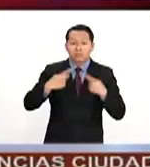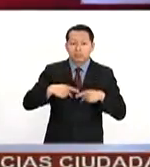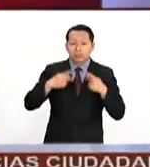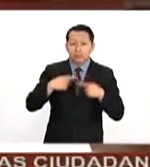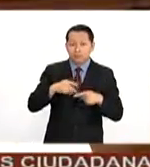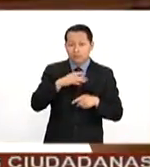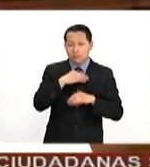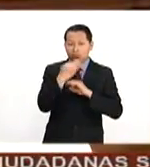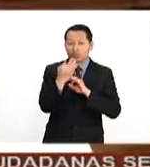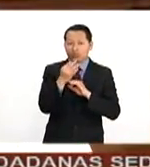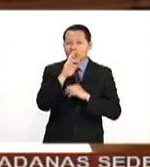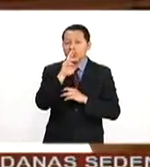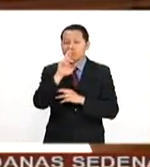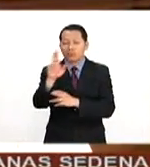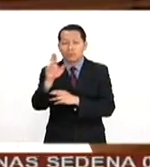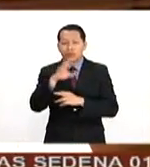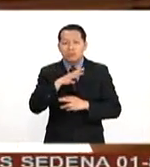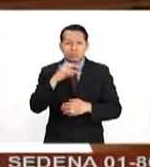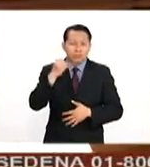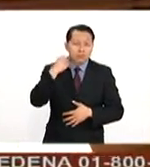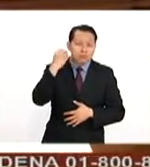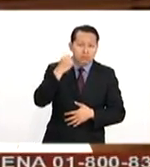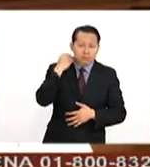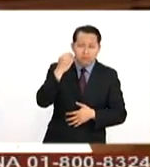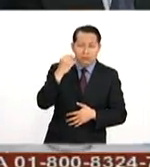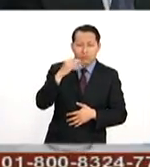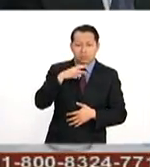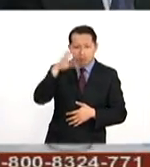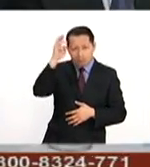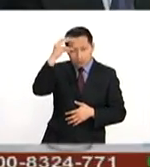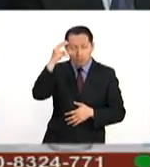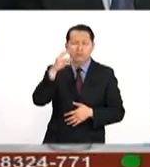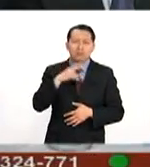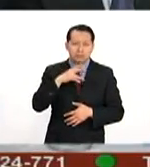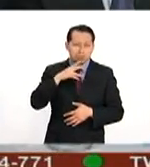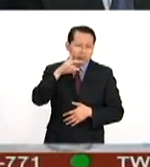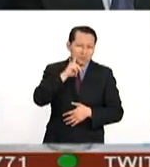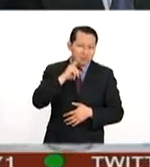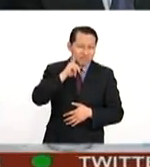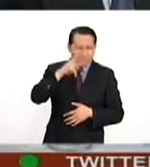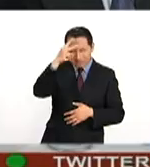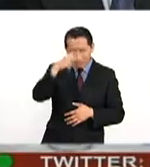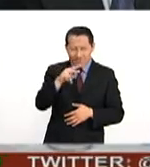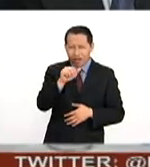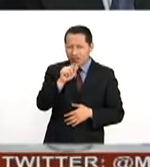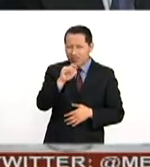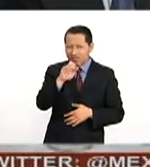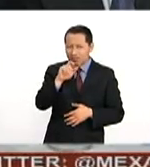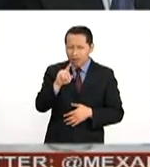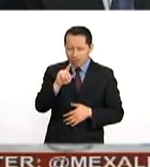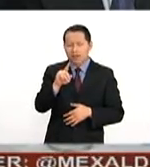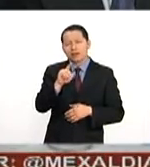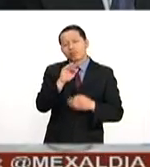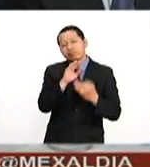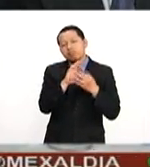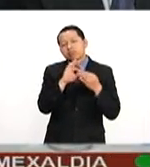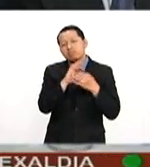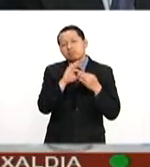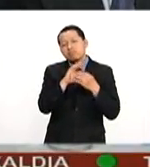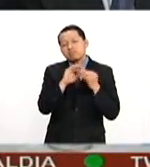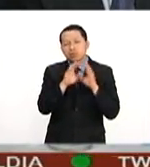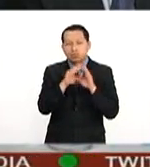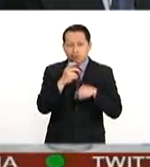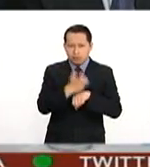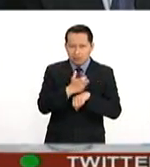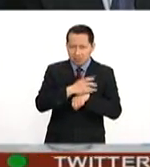dieron respuesta al discurso del presidente Donald Trump, estuvo la Dreamer mexicana Astrid Silva. Aseguró que Estados Unidos vive una época de